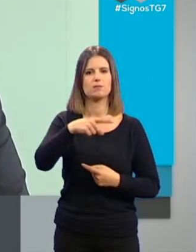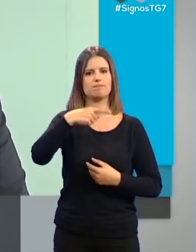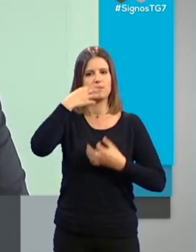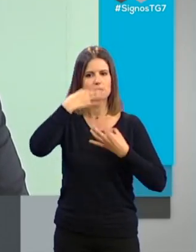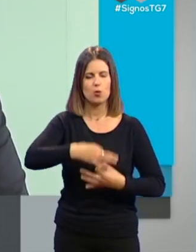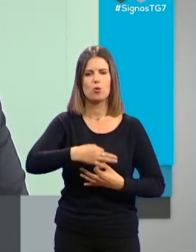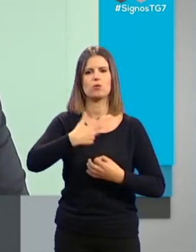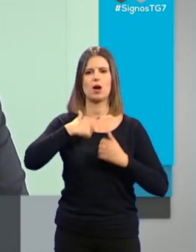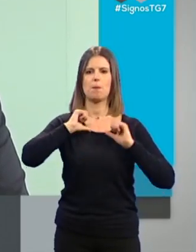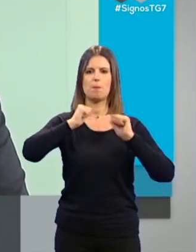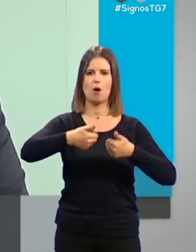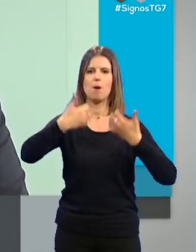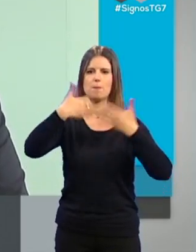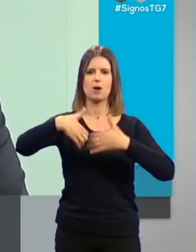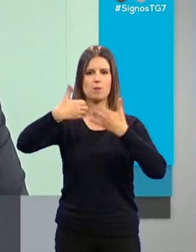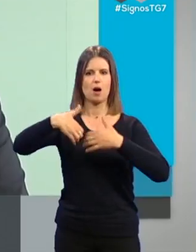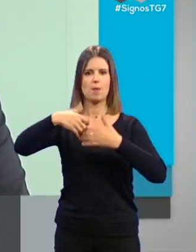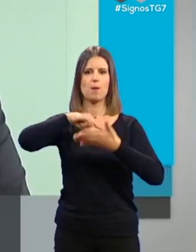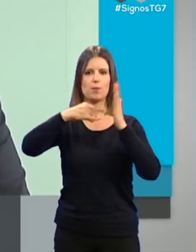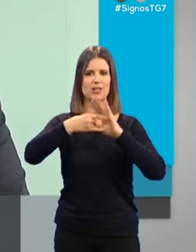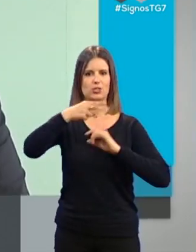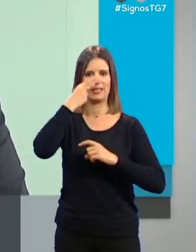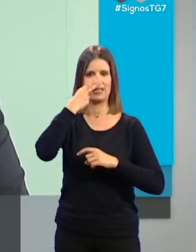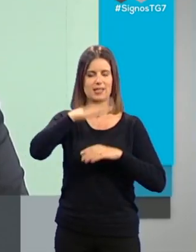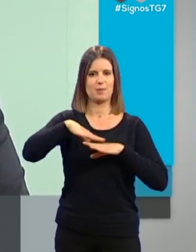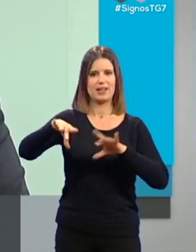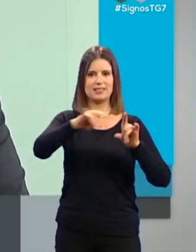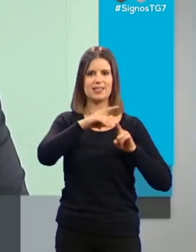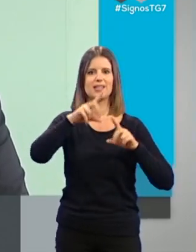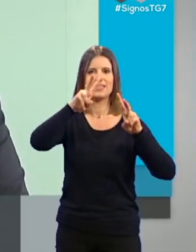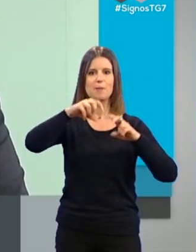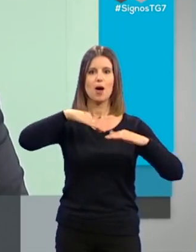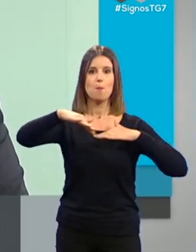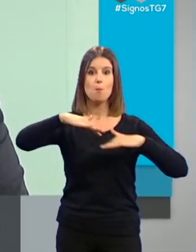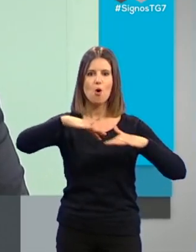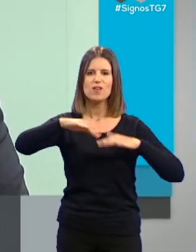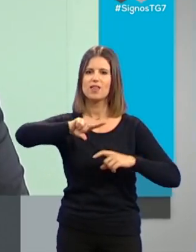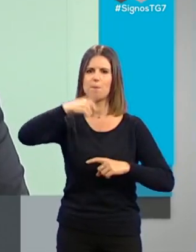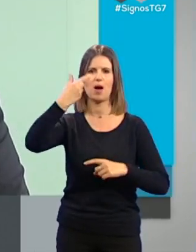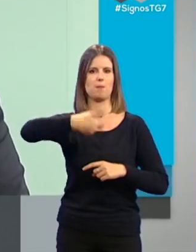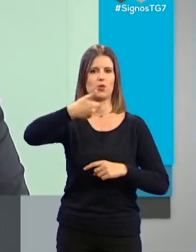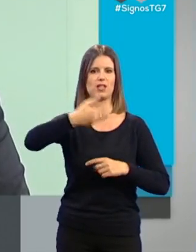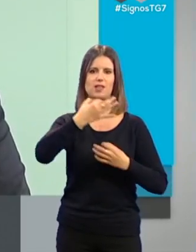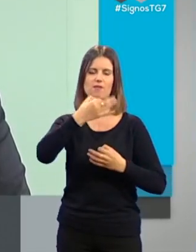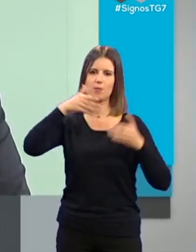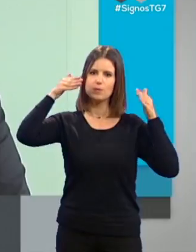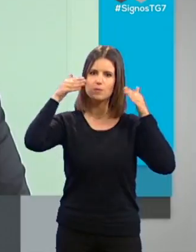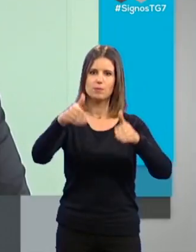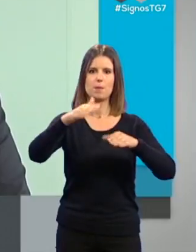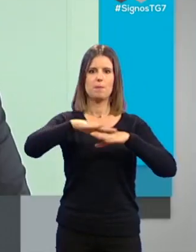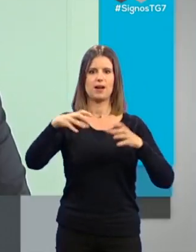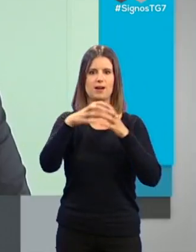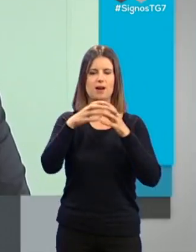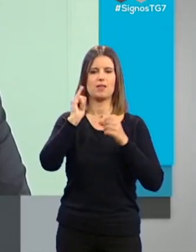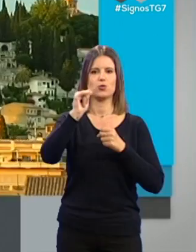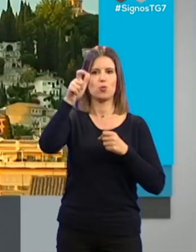vamos a poner en marcha muchos proyectos interesantes para nuestra tierra y sobre todo en la movilidad, que creemos que es de las cosas más importantes que tenemos que abordar para Granada